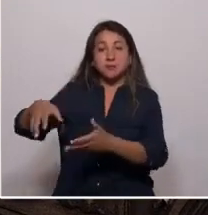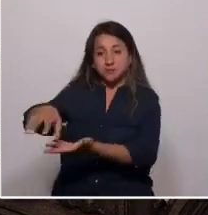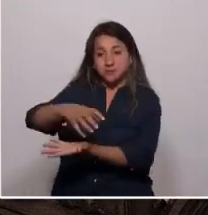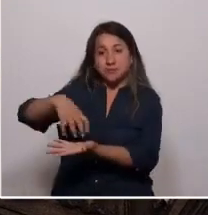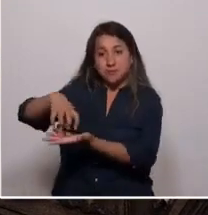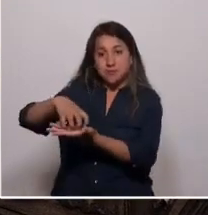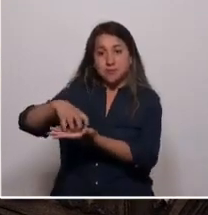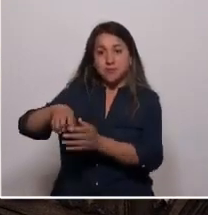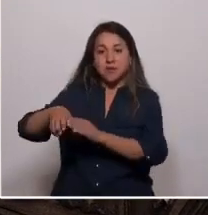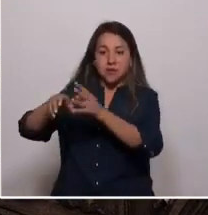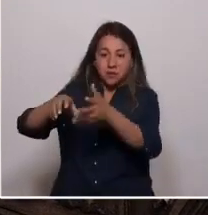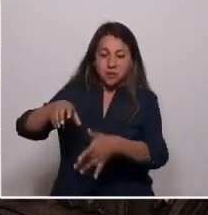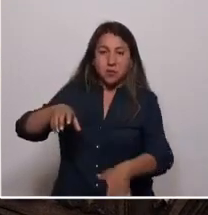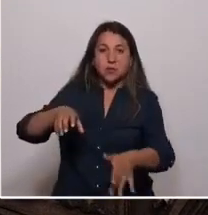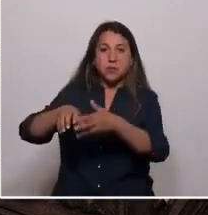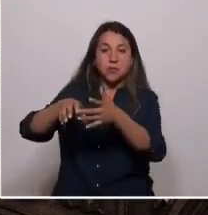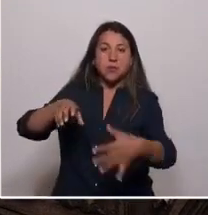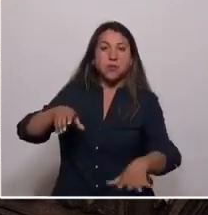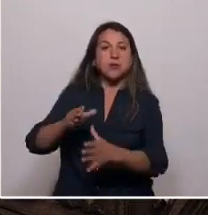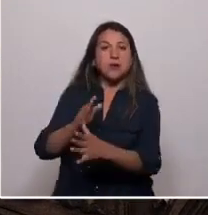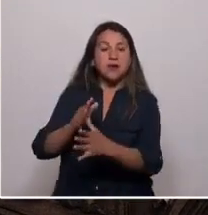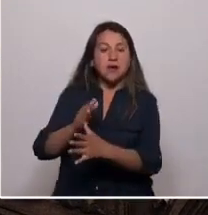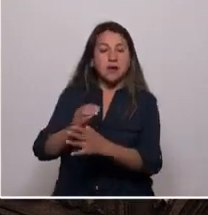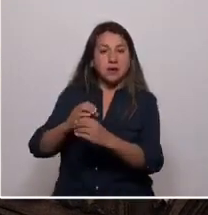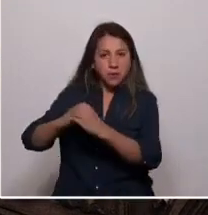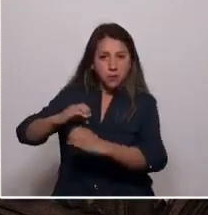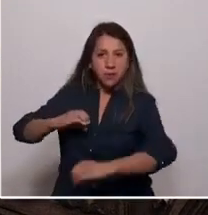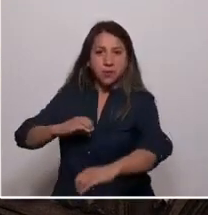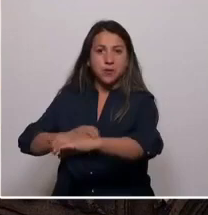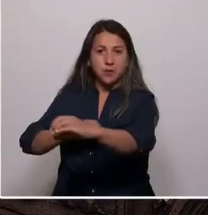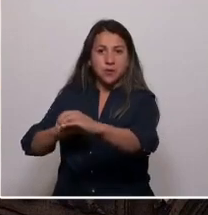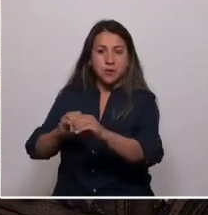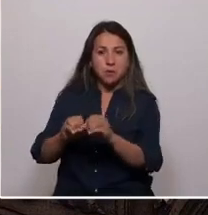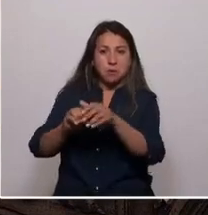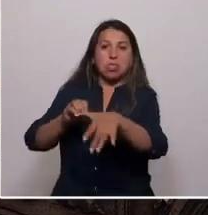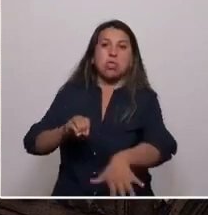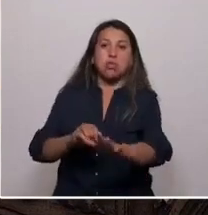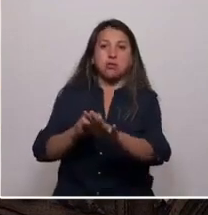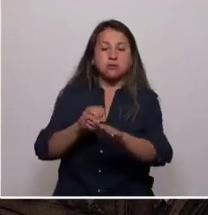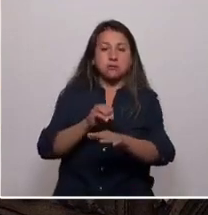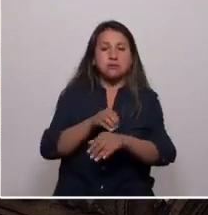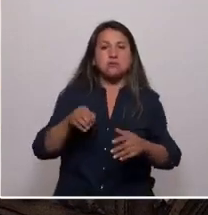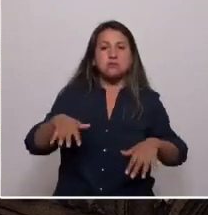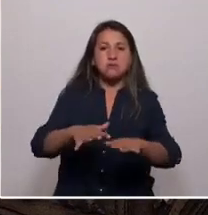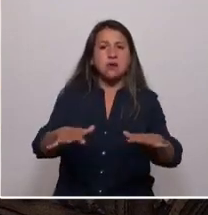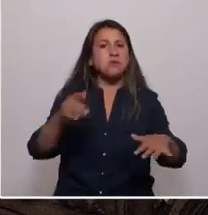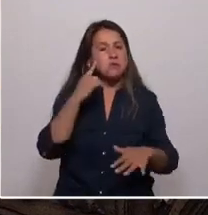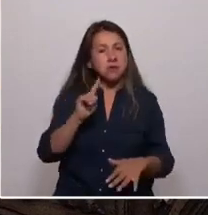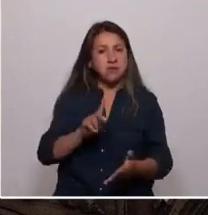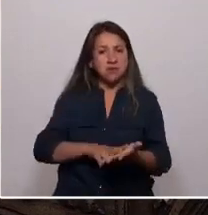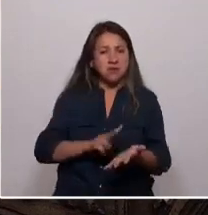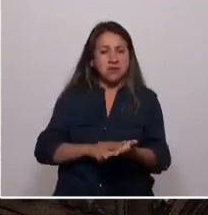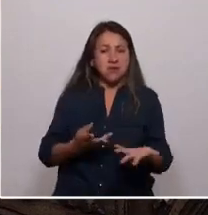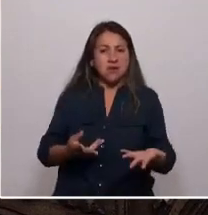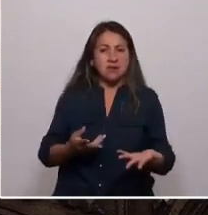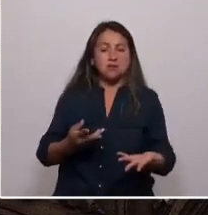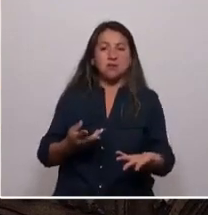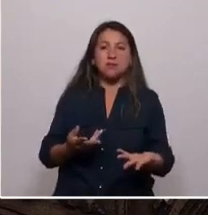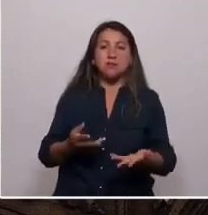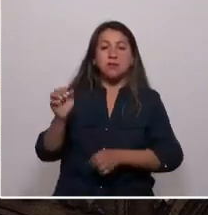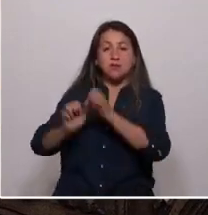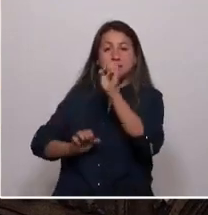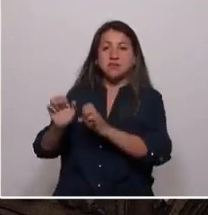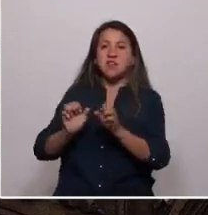irremediablemente el ecosistema, pero que, a vista de las inmobiliarias y conglomerados políticos y empresariales, se